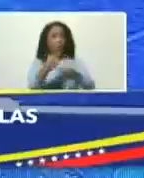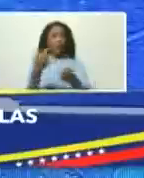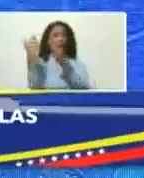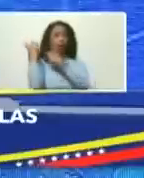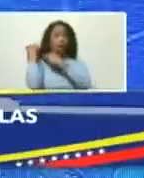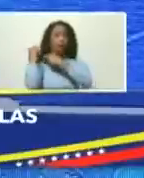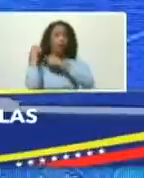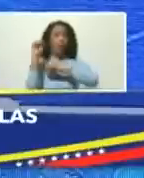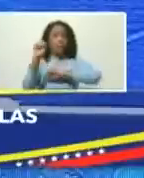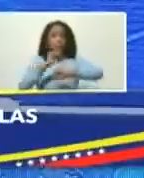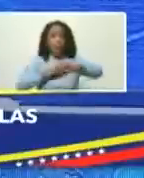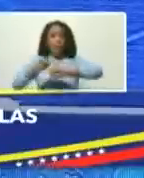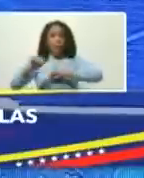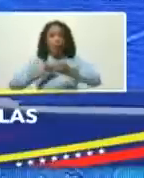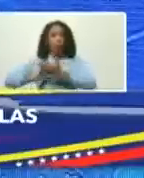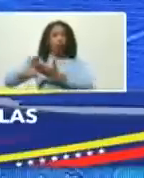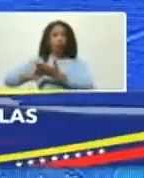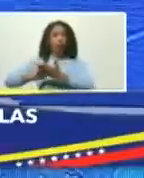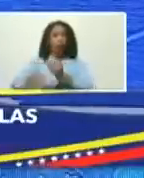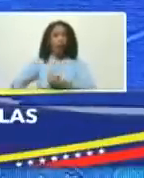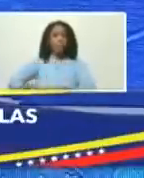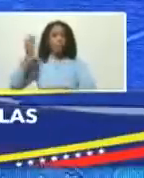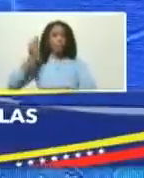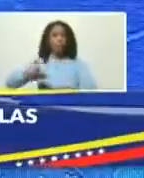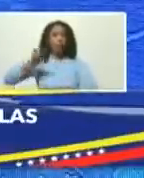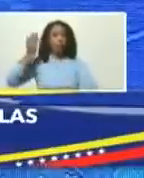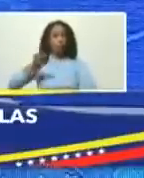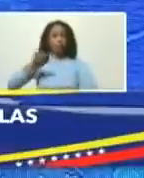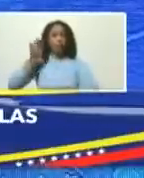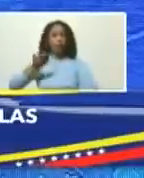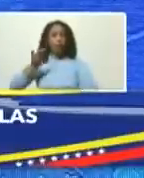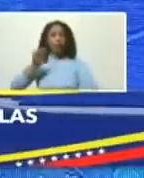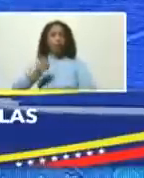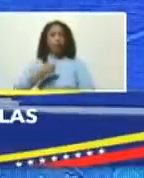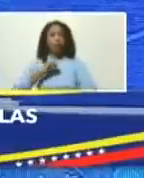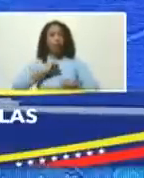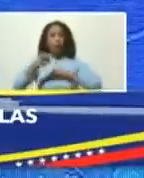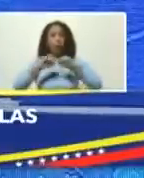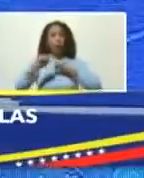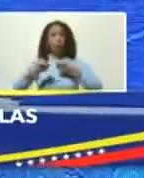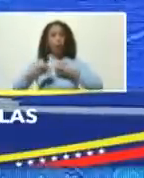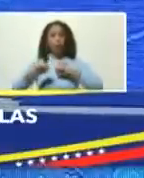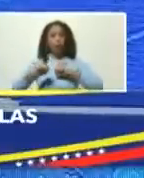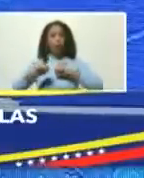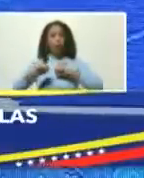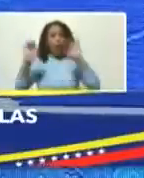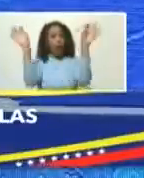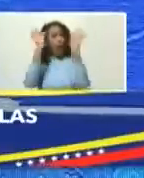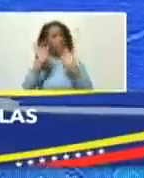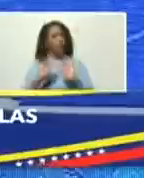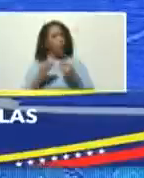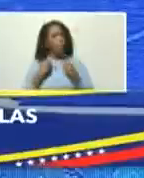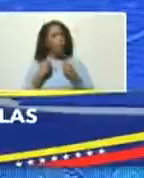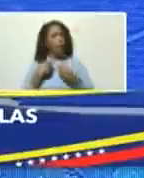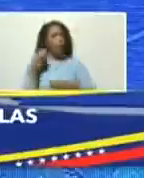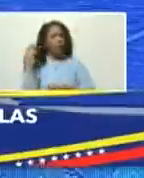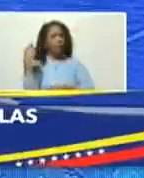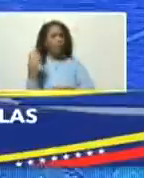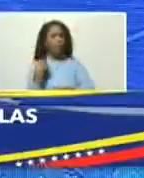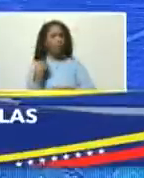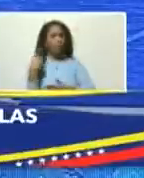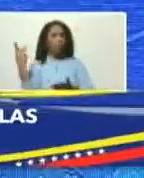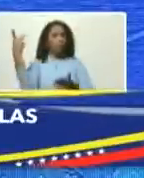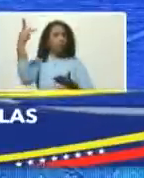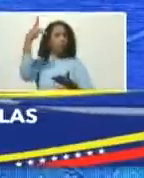agilizador fundamental de los trámites y de las formas para que la inversión llegue